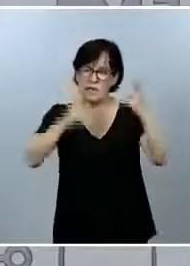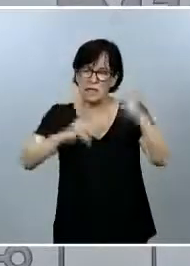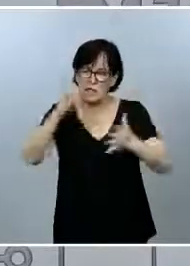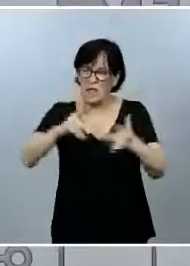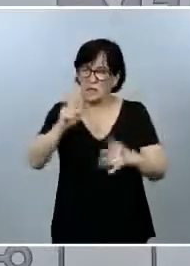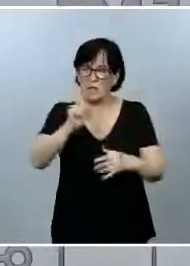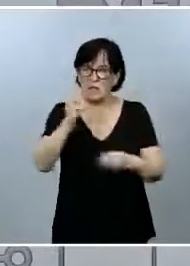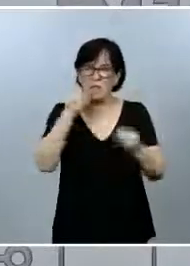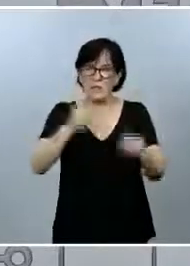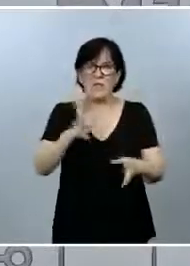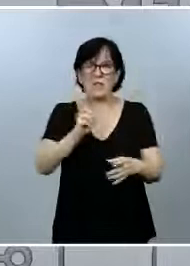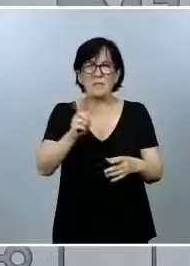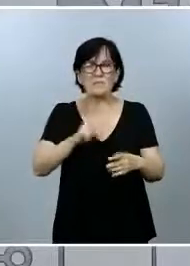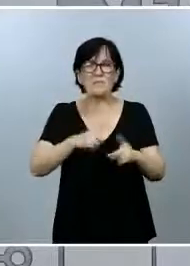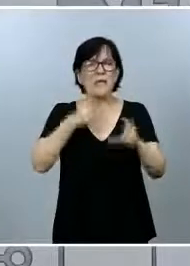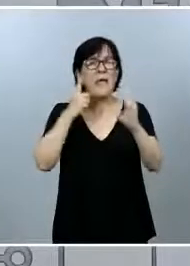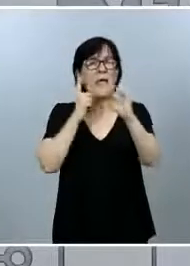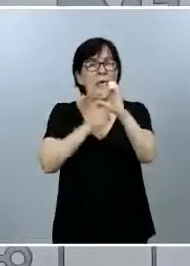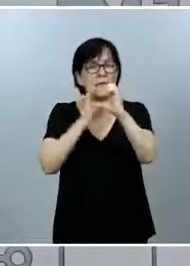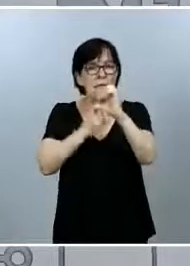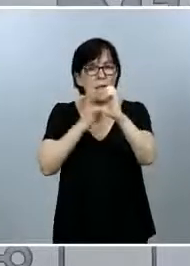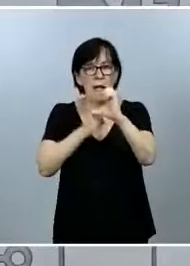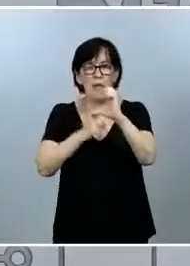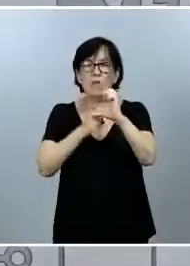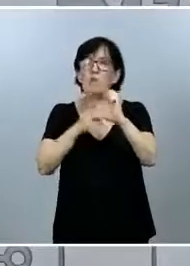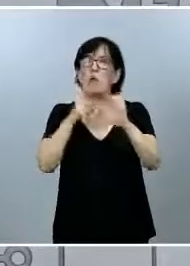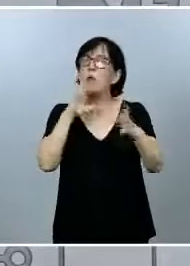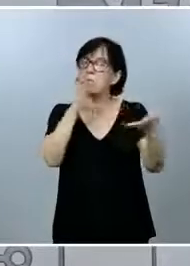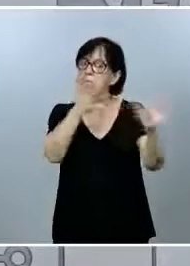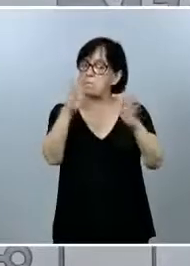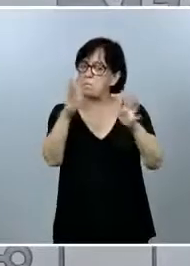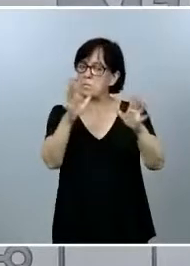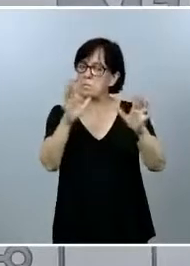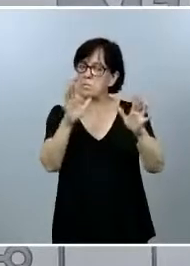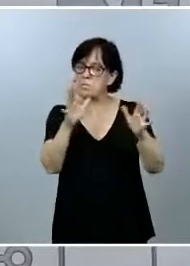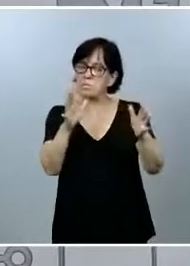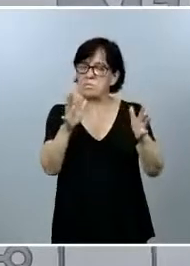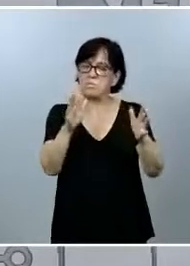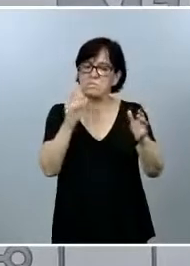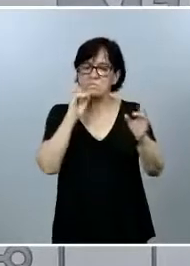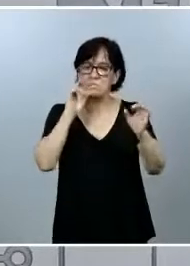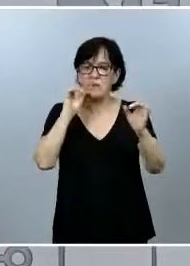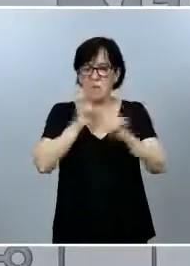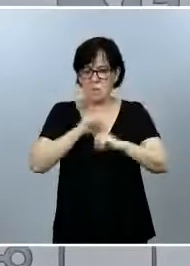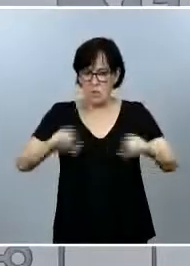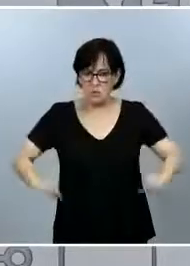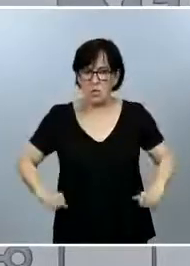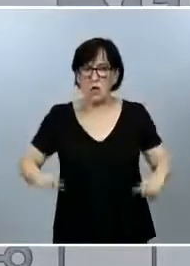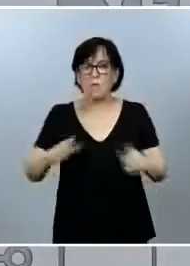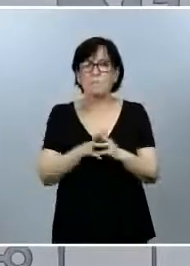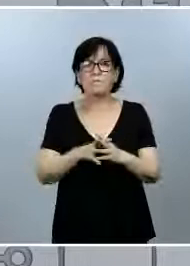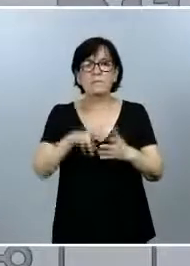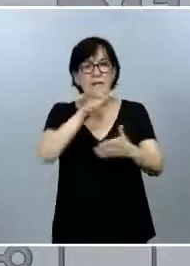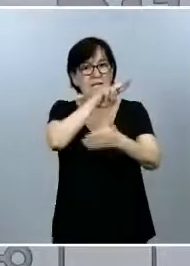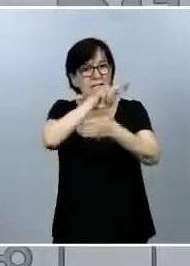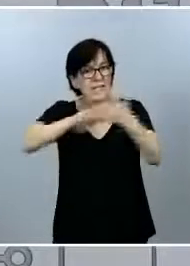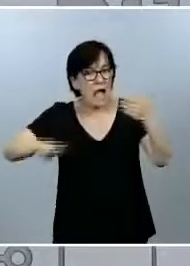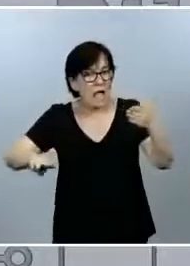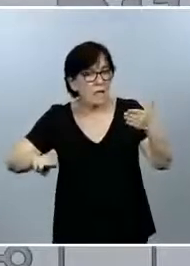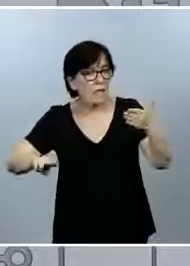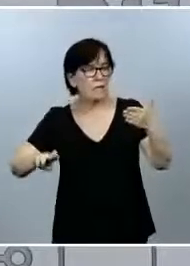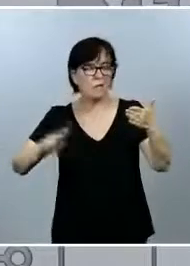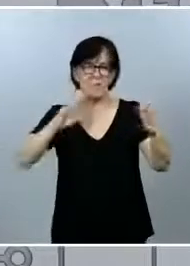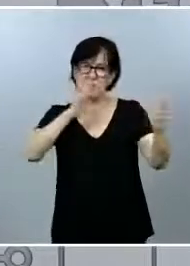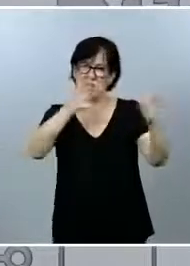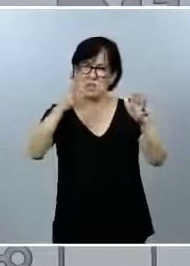recuerdo mal, Extremadura andaba poco más o menos en las incidencias que había tenido Portugal. Y Galicia, alrededor